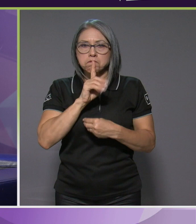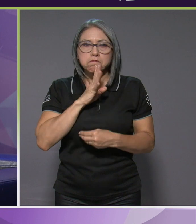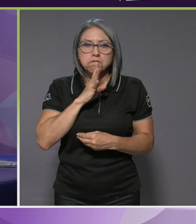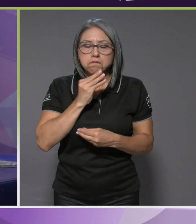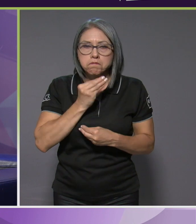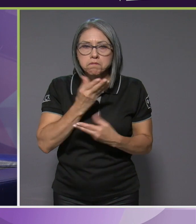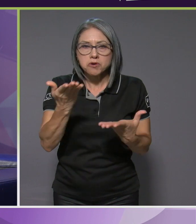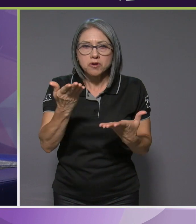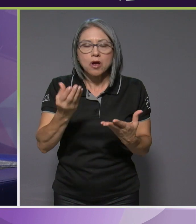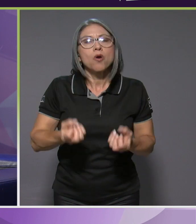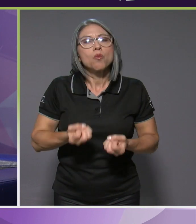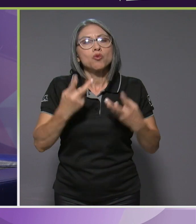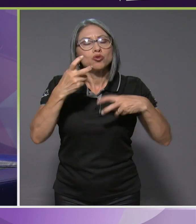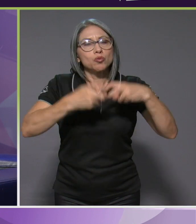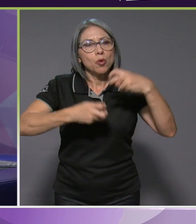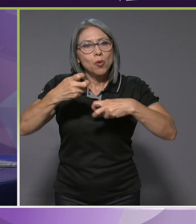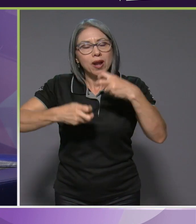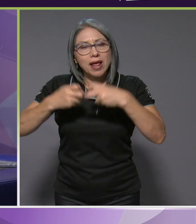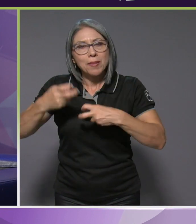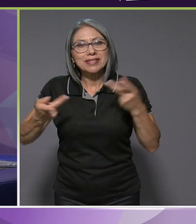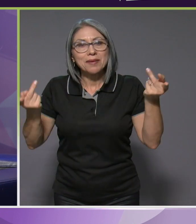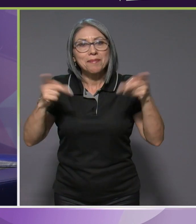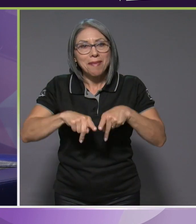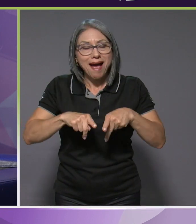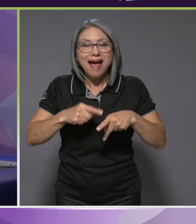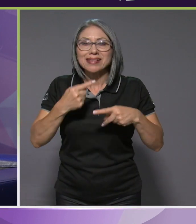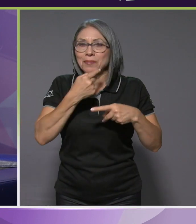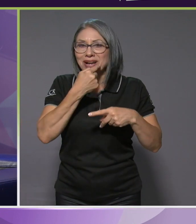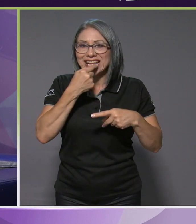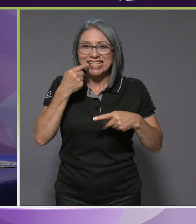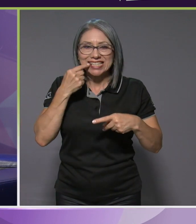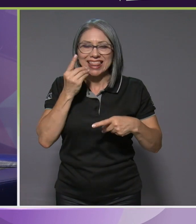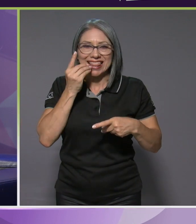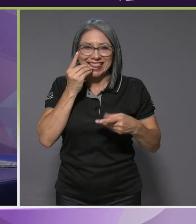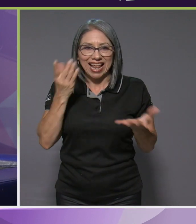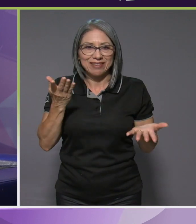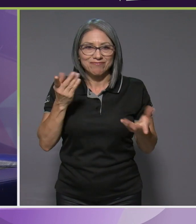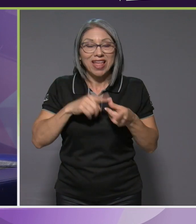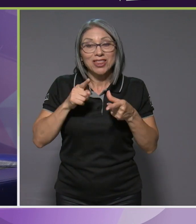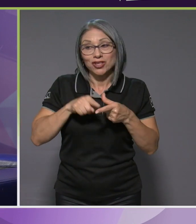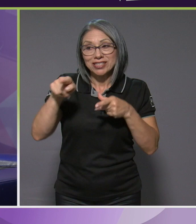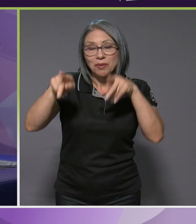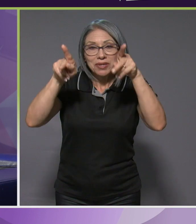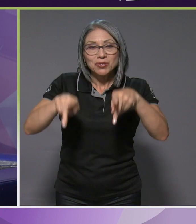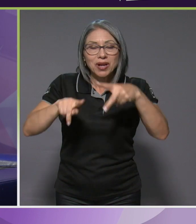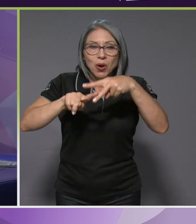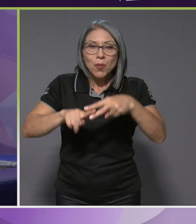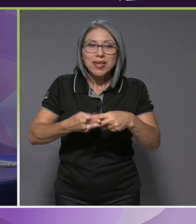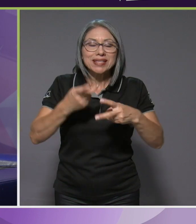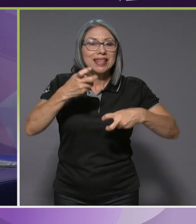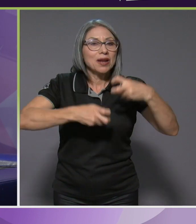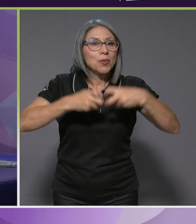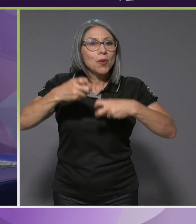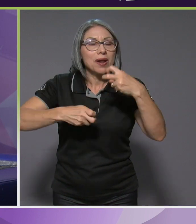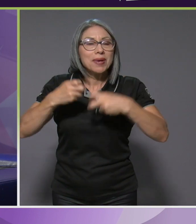a raíz de la parte dental y bucal, ¿verdad?, porque entonces comienza a tener problemas para masticar, para tragar, pero esto es algo